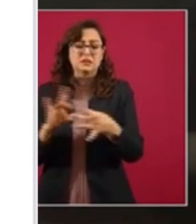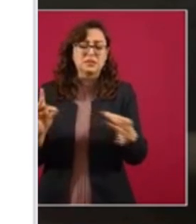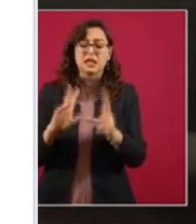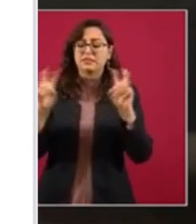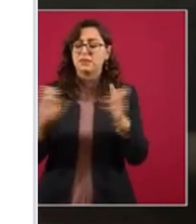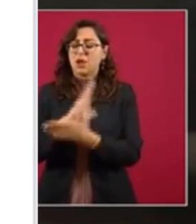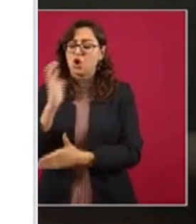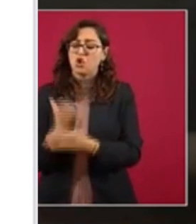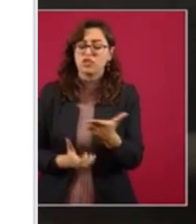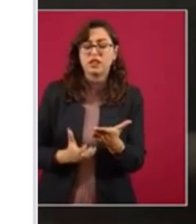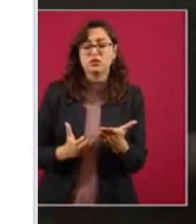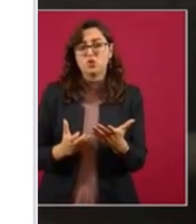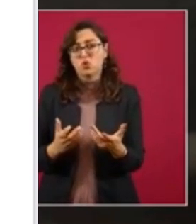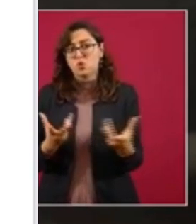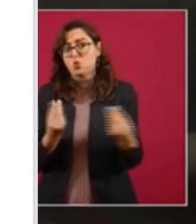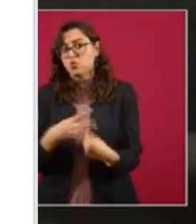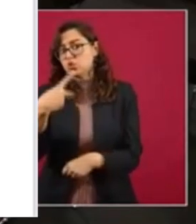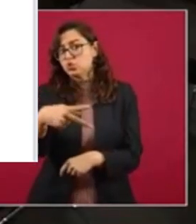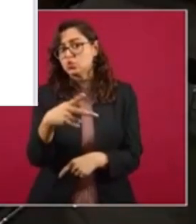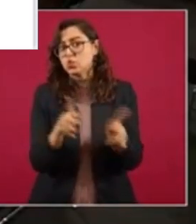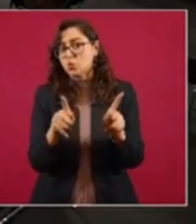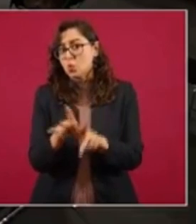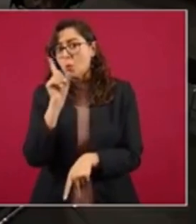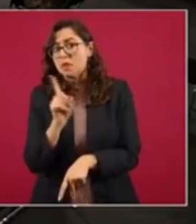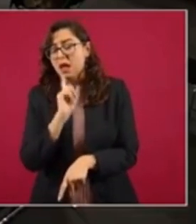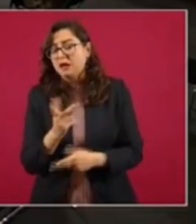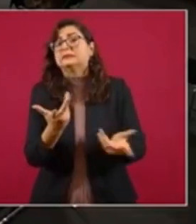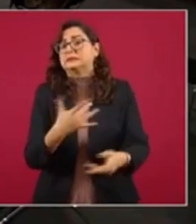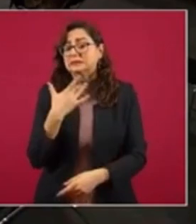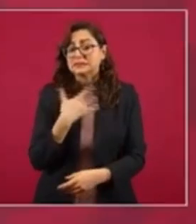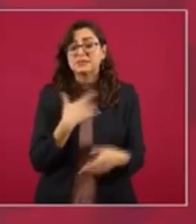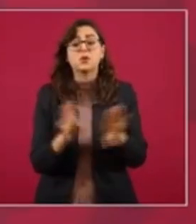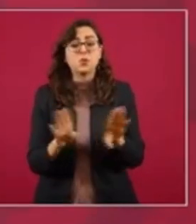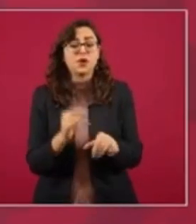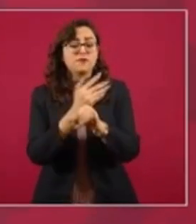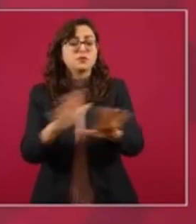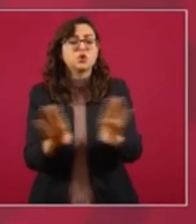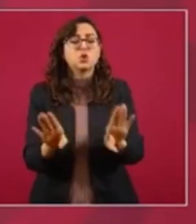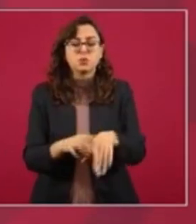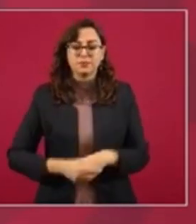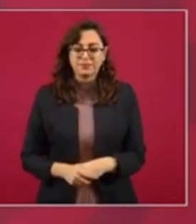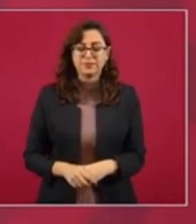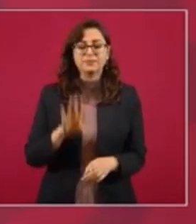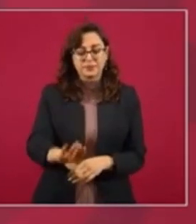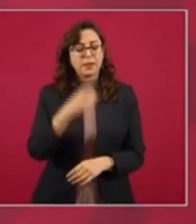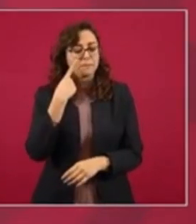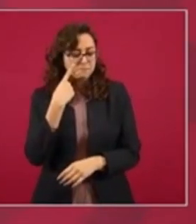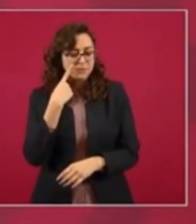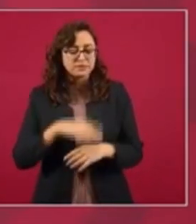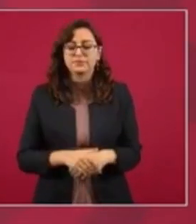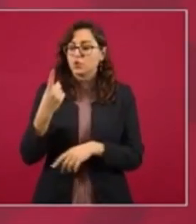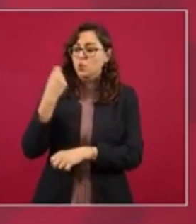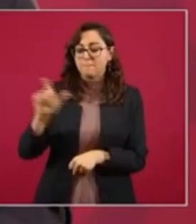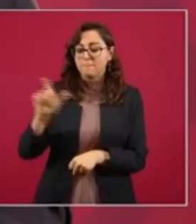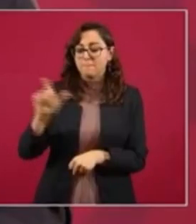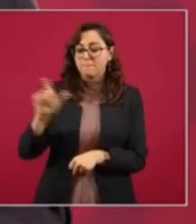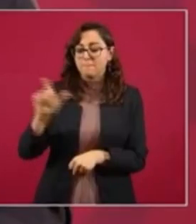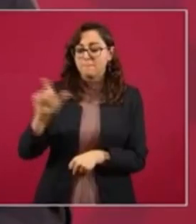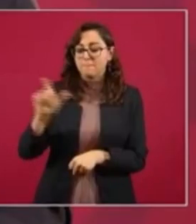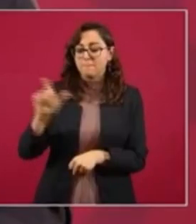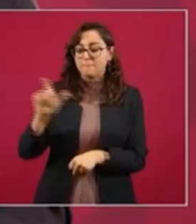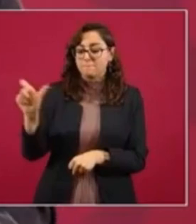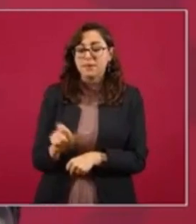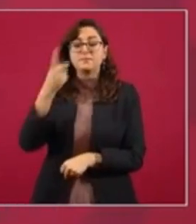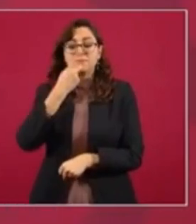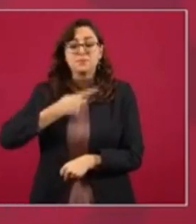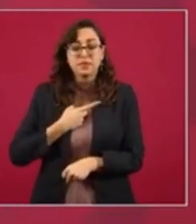otorgaron? ¿Si hubo ahí algo? Pues lo que pasó es que el año pasado me vio el director de Pemex y me dijo hay aquí